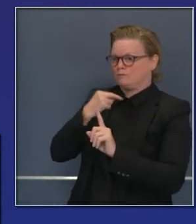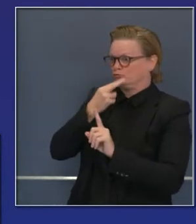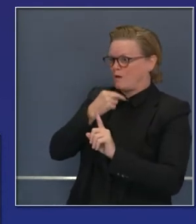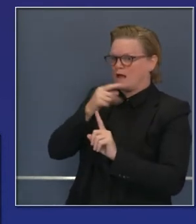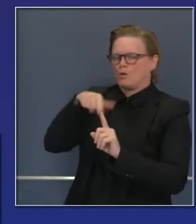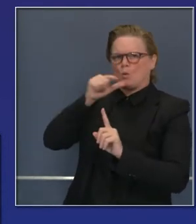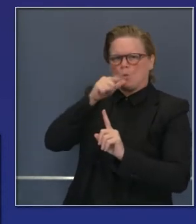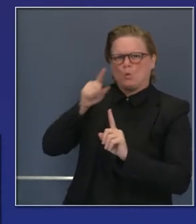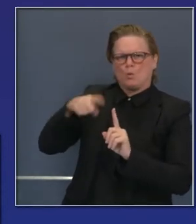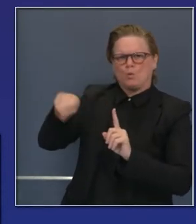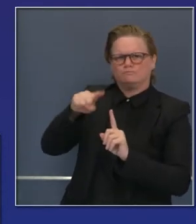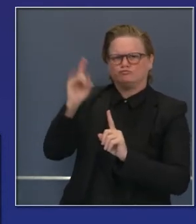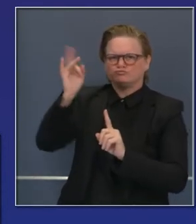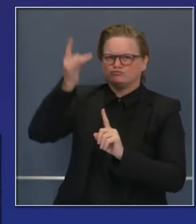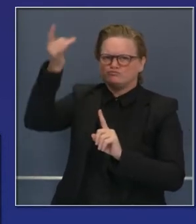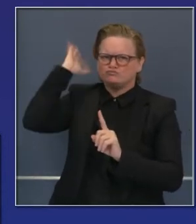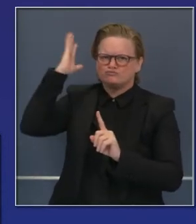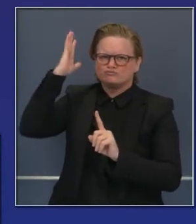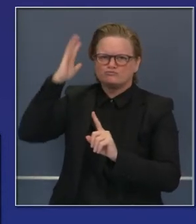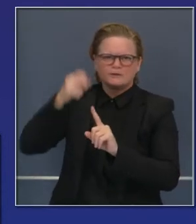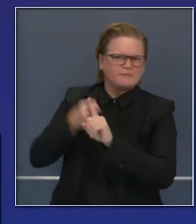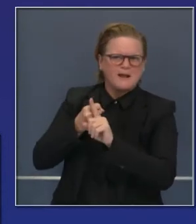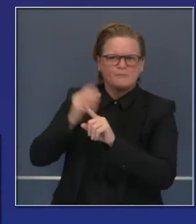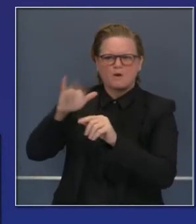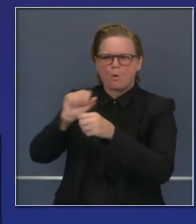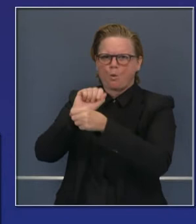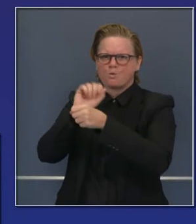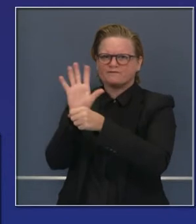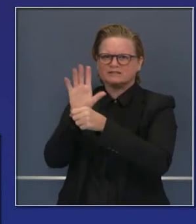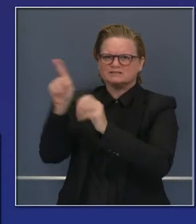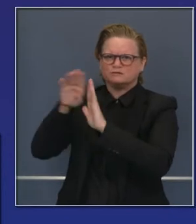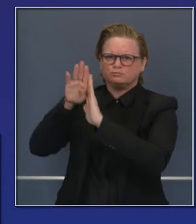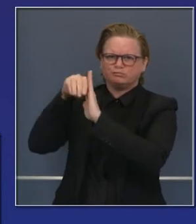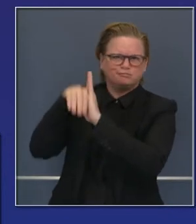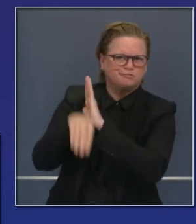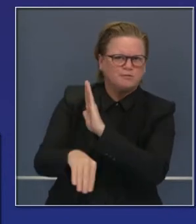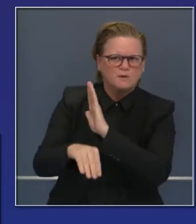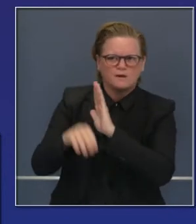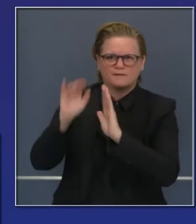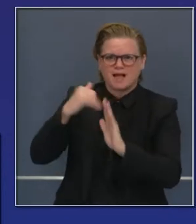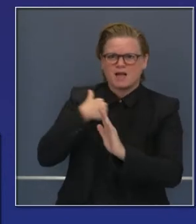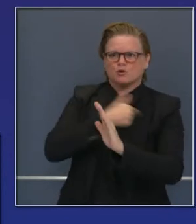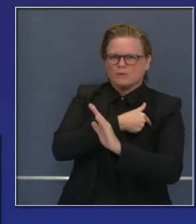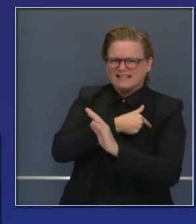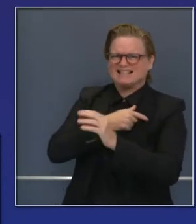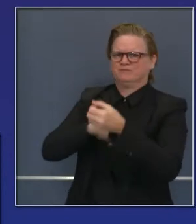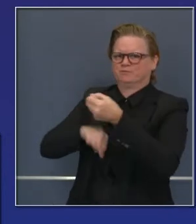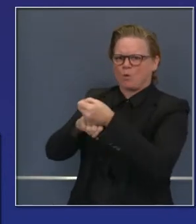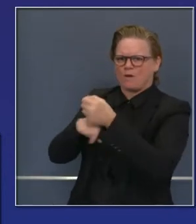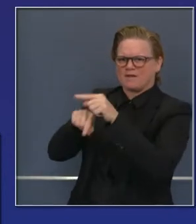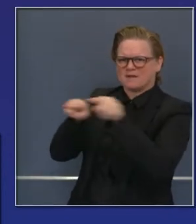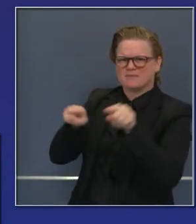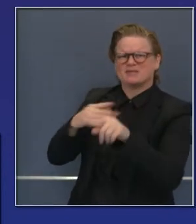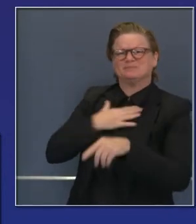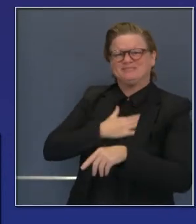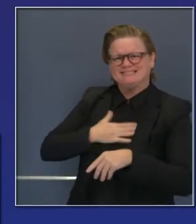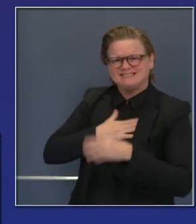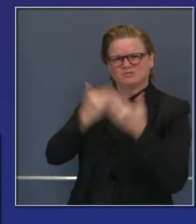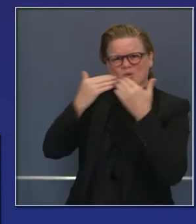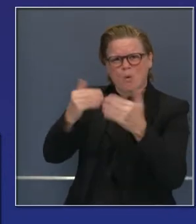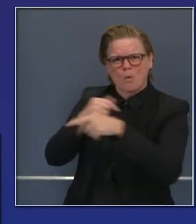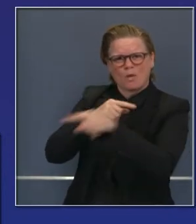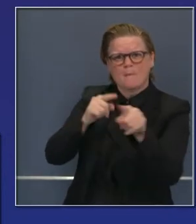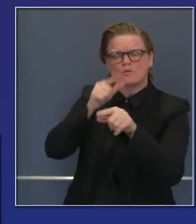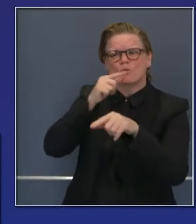como Meals for Meals. Este programa, si es usted dueño de restaurante, le pedimos